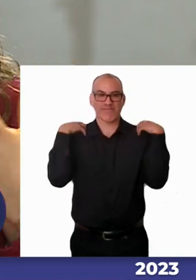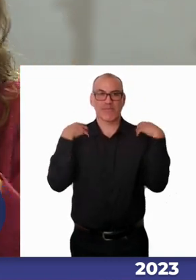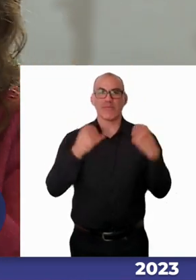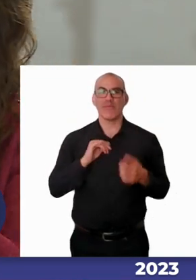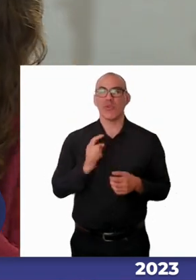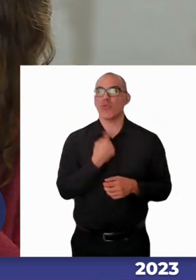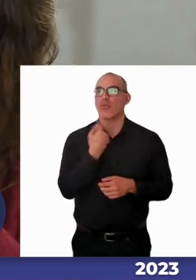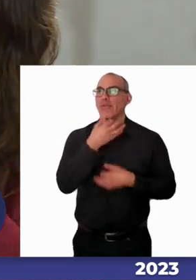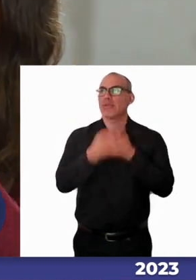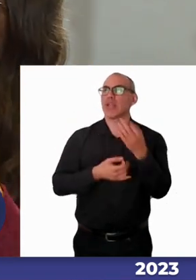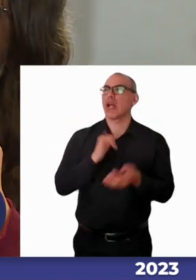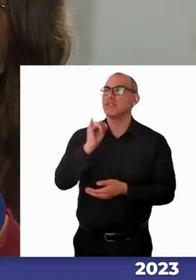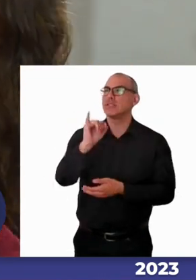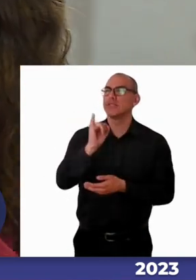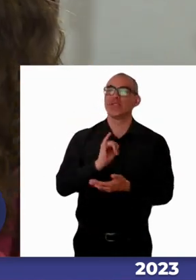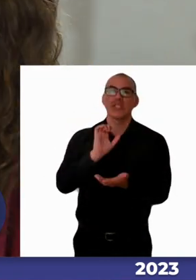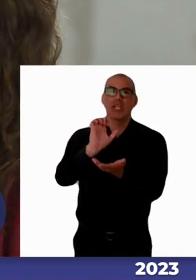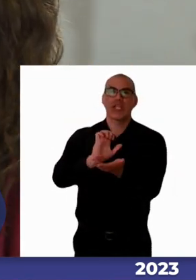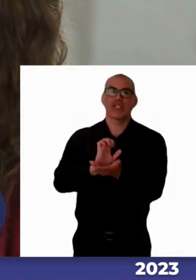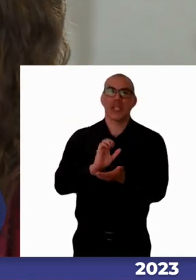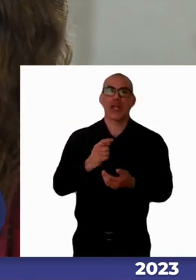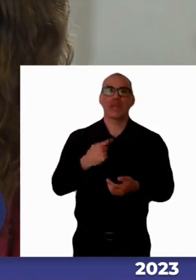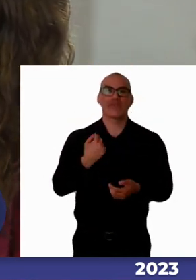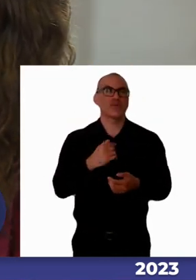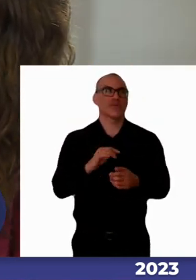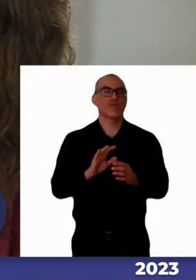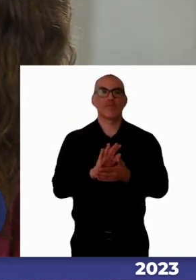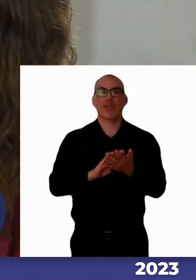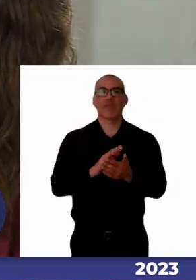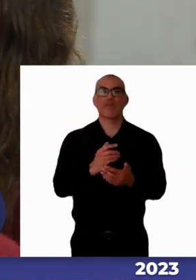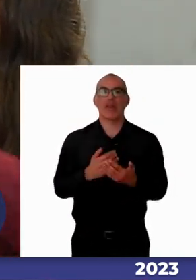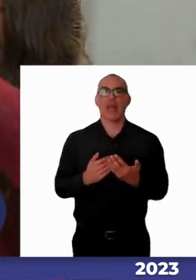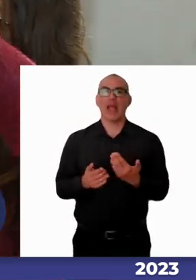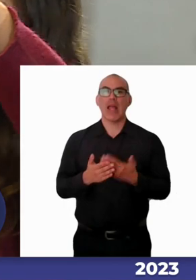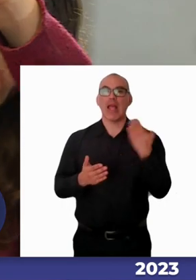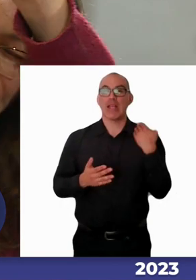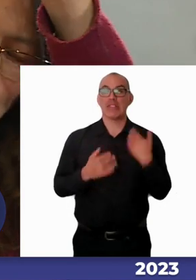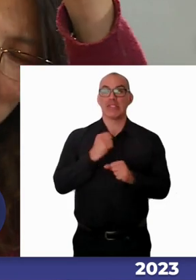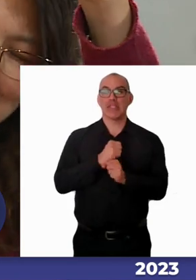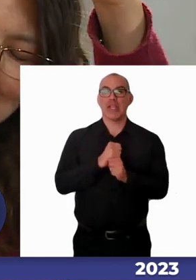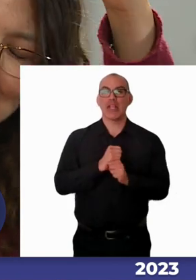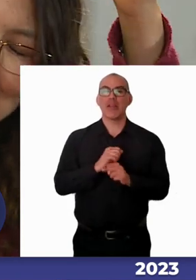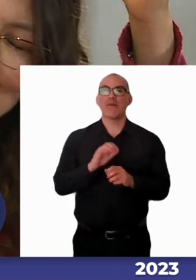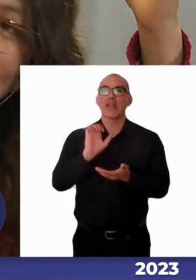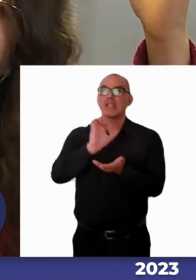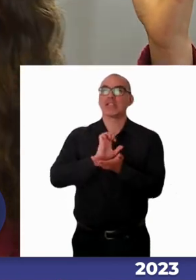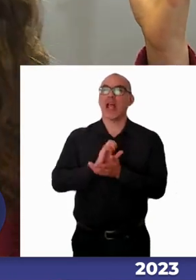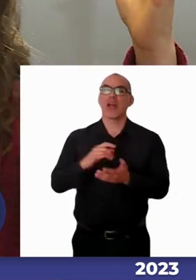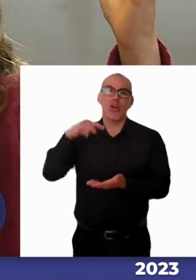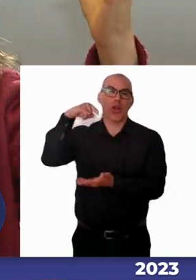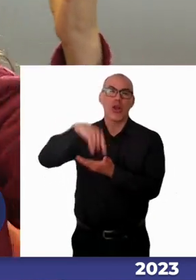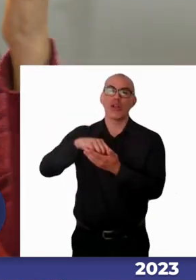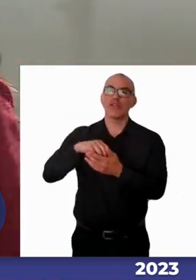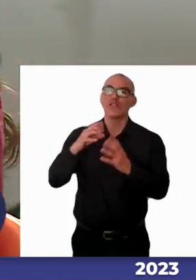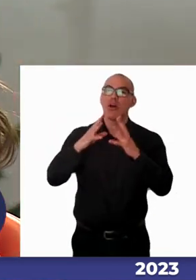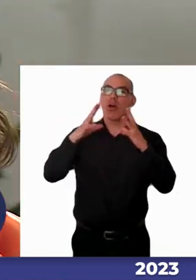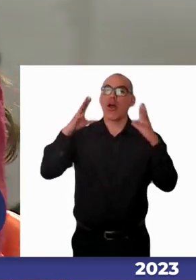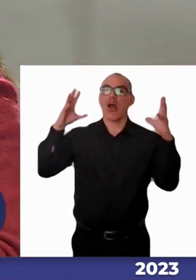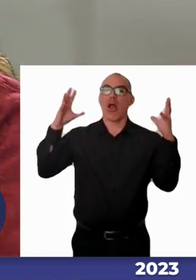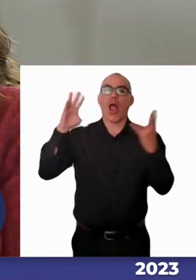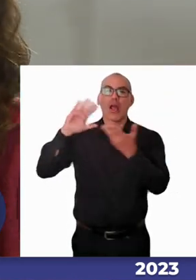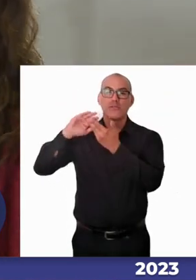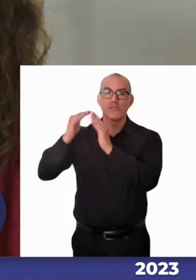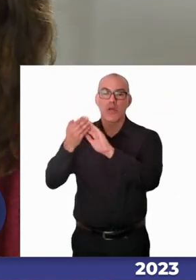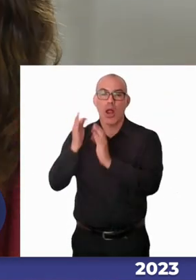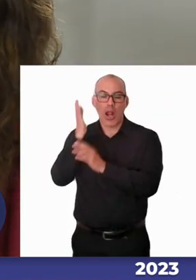estado cuando uno ¿cierto? no está trabajando todavía y le dicen el estado o el congreso se imagina un lugar de grandes sabios o mucha gente específica que